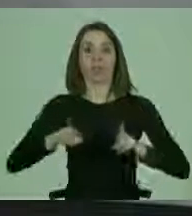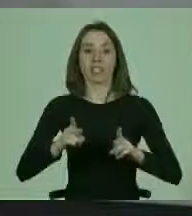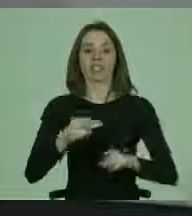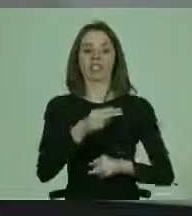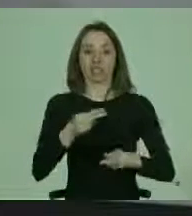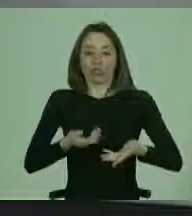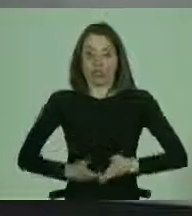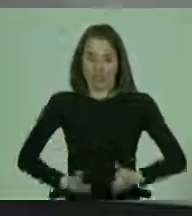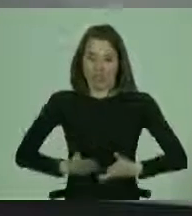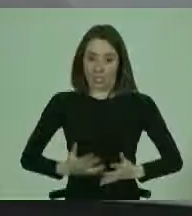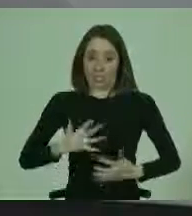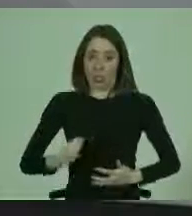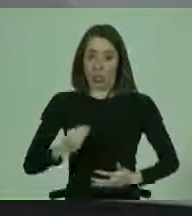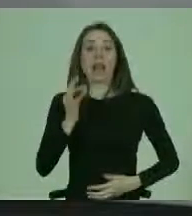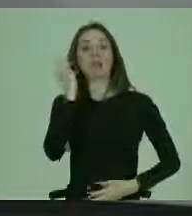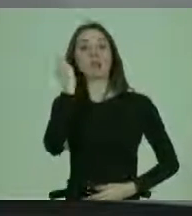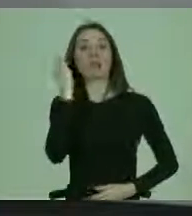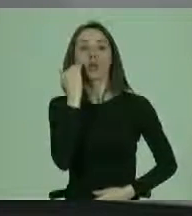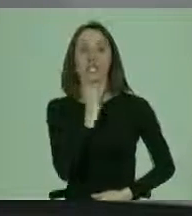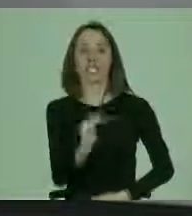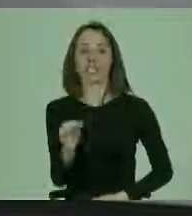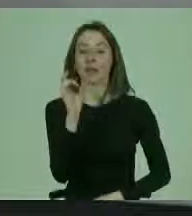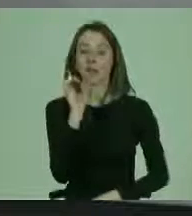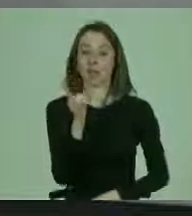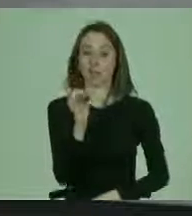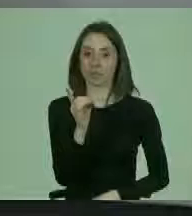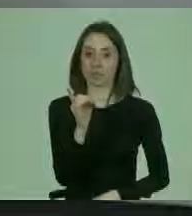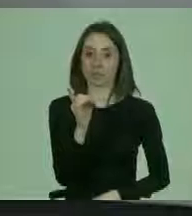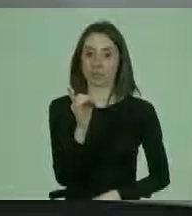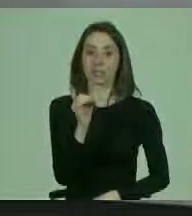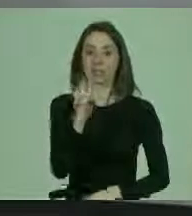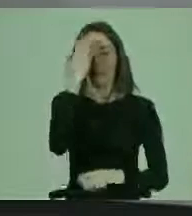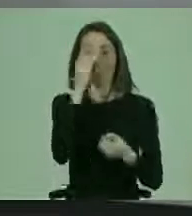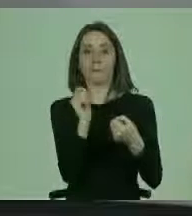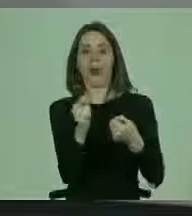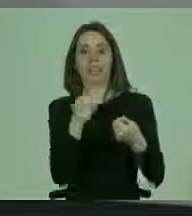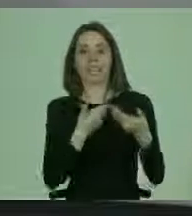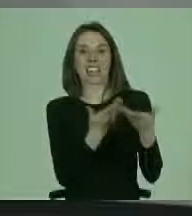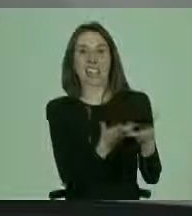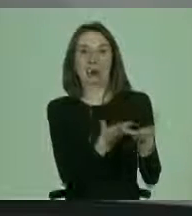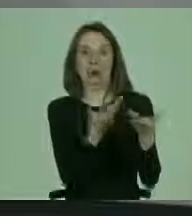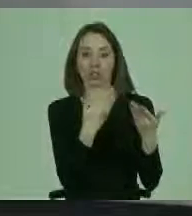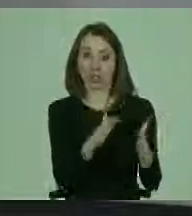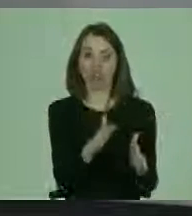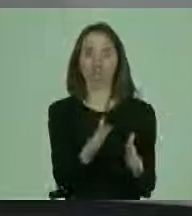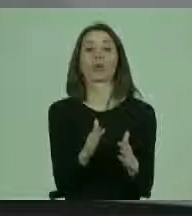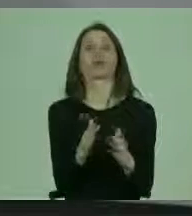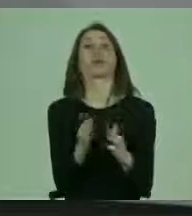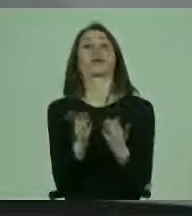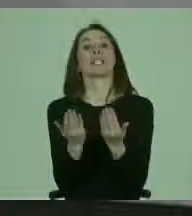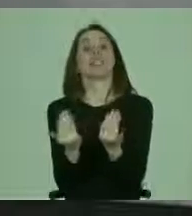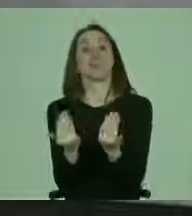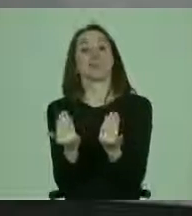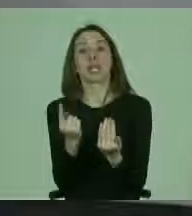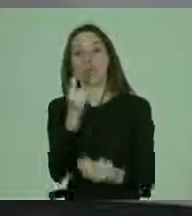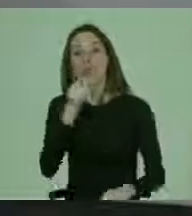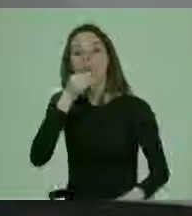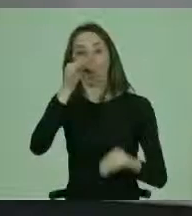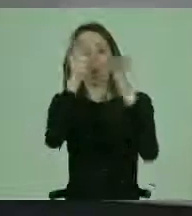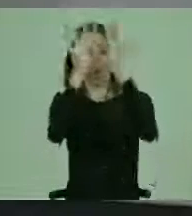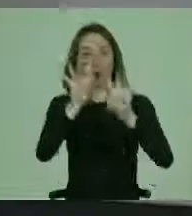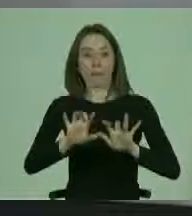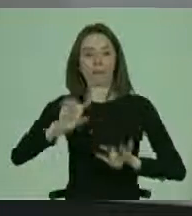sexuales y reproductivos de mujeres y niñas con discapacidad, malos tratos, y esperamos tener un comentario general